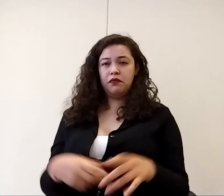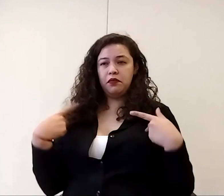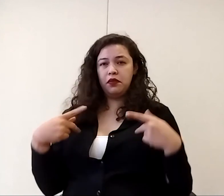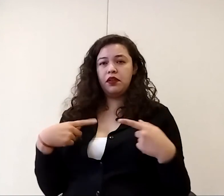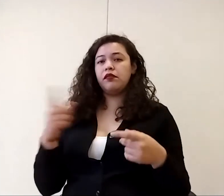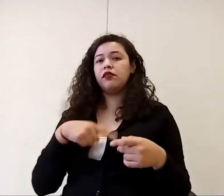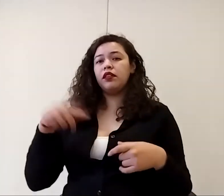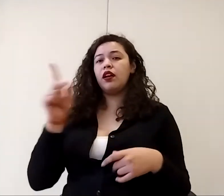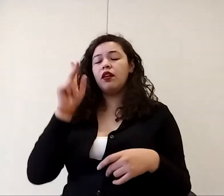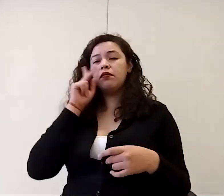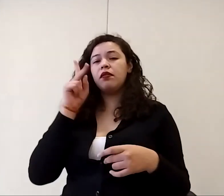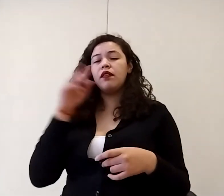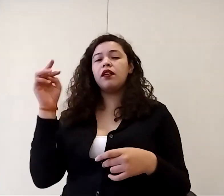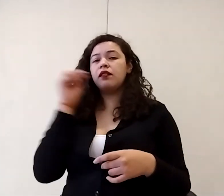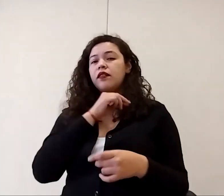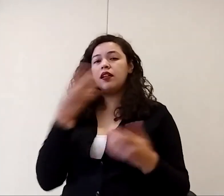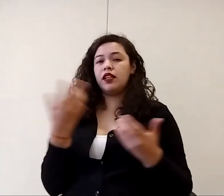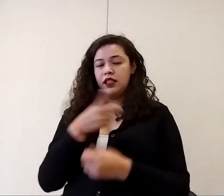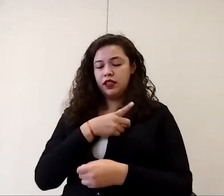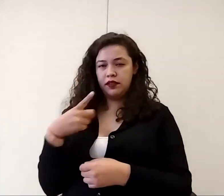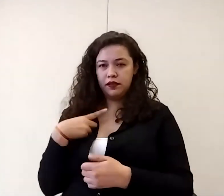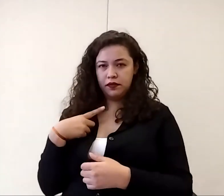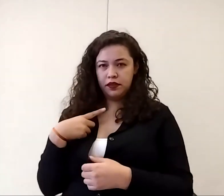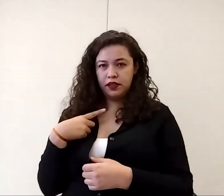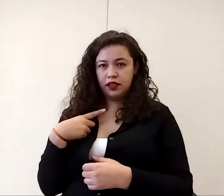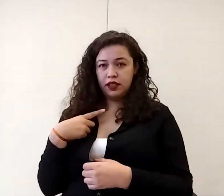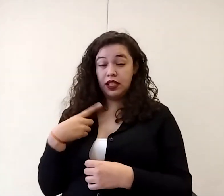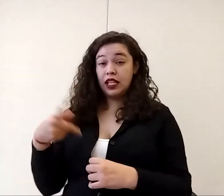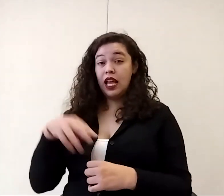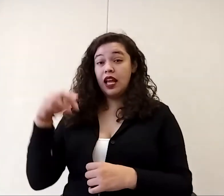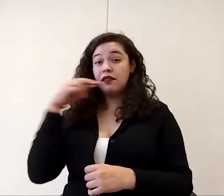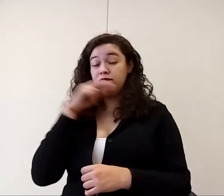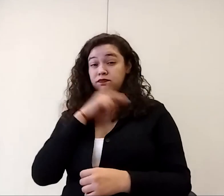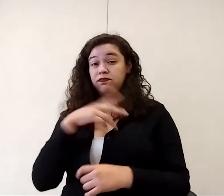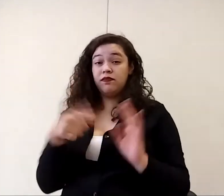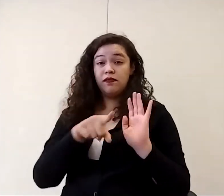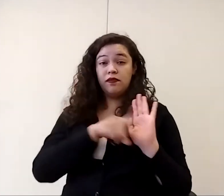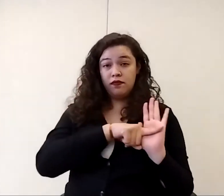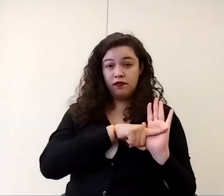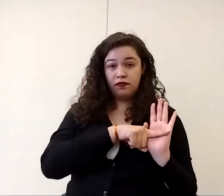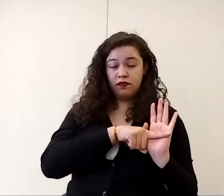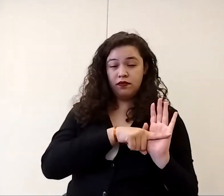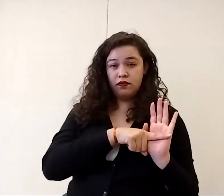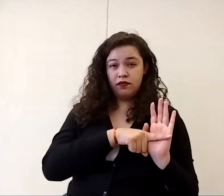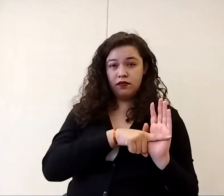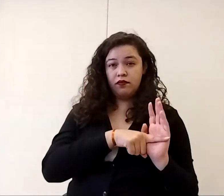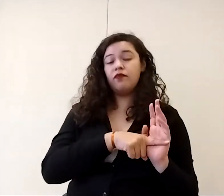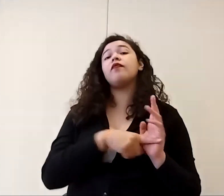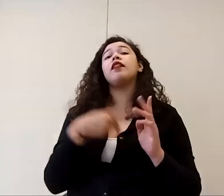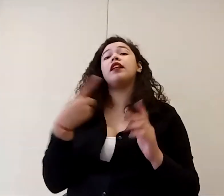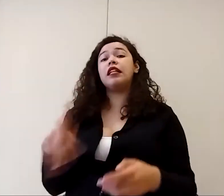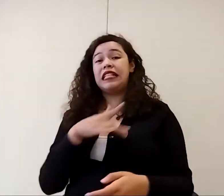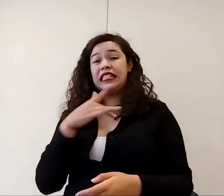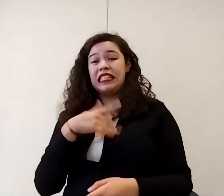realizarse una prueba rápida si la prueba rápida es negativa y sigue presentando